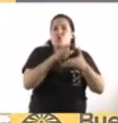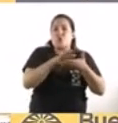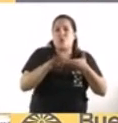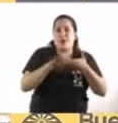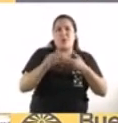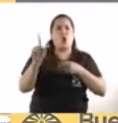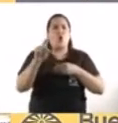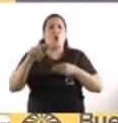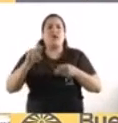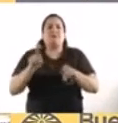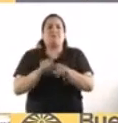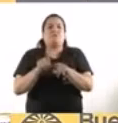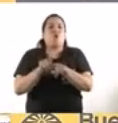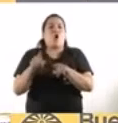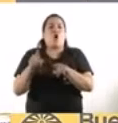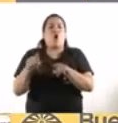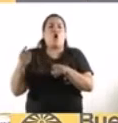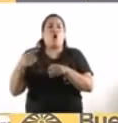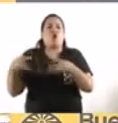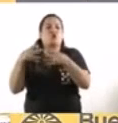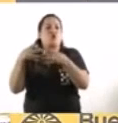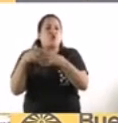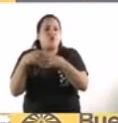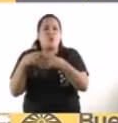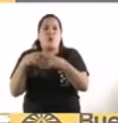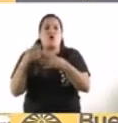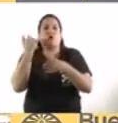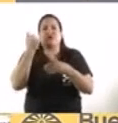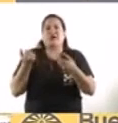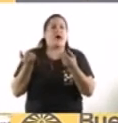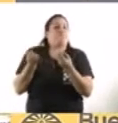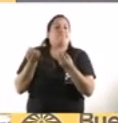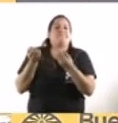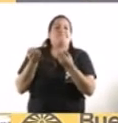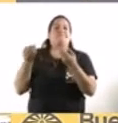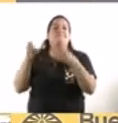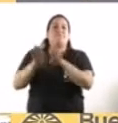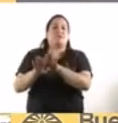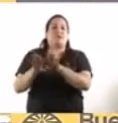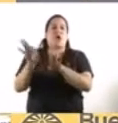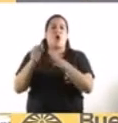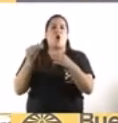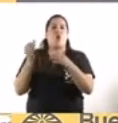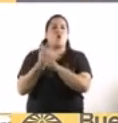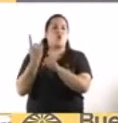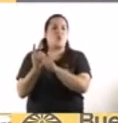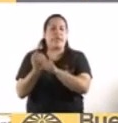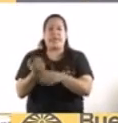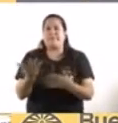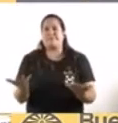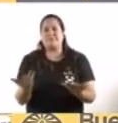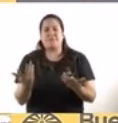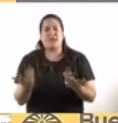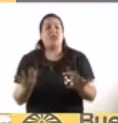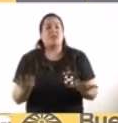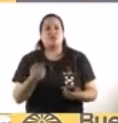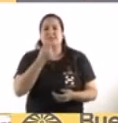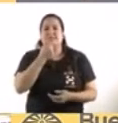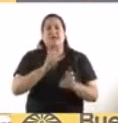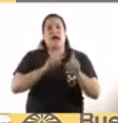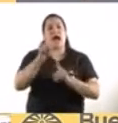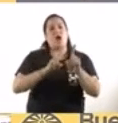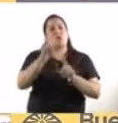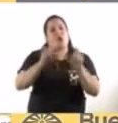cual, si hay algún mayor de 80 años o trabajador de la salud que todavía no se anotó, puede hacerlo.